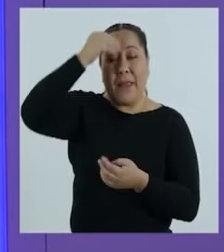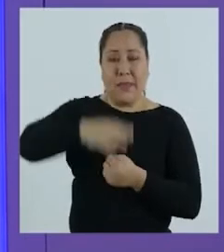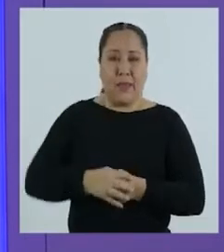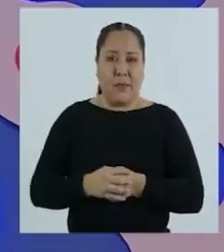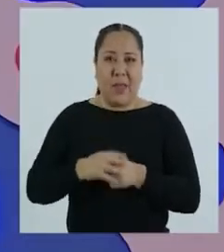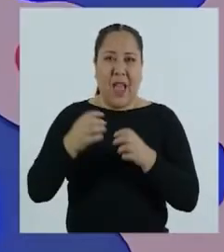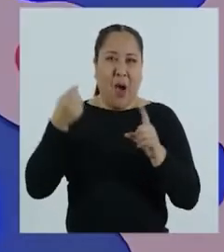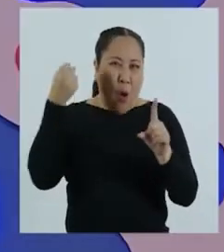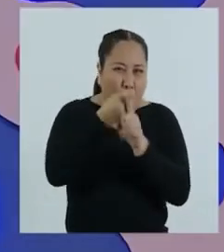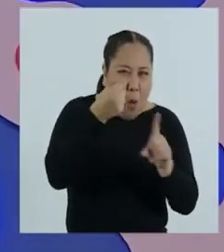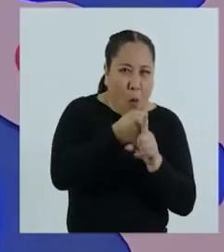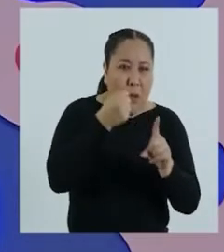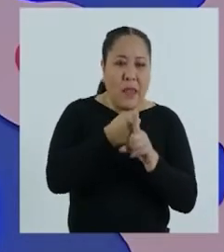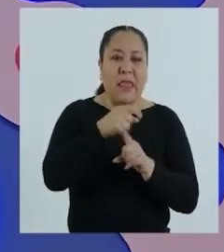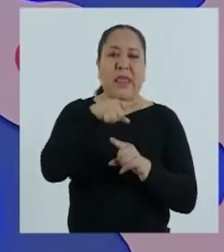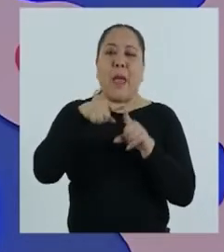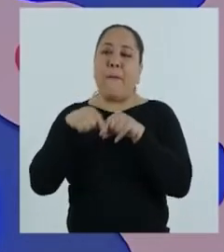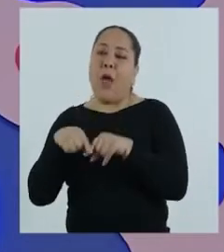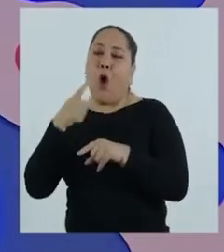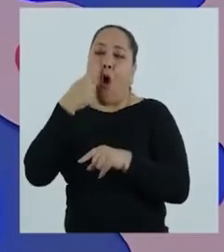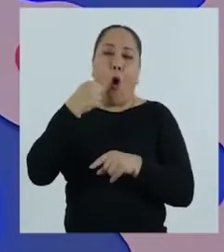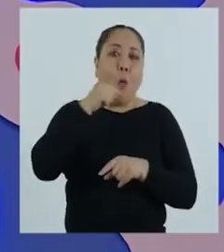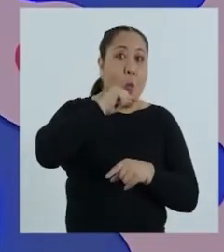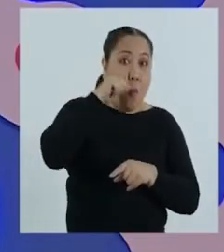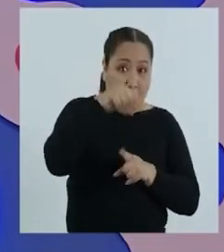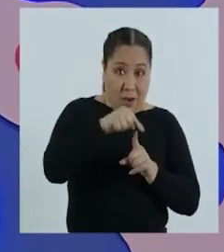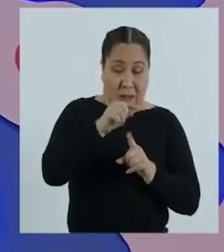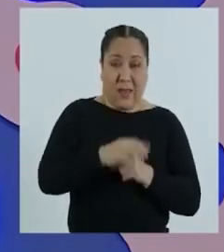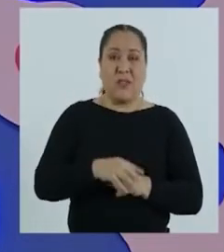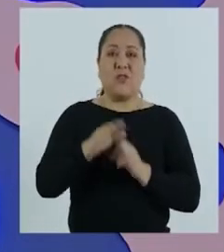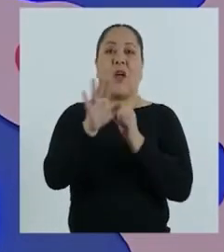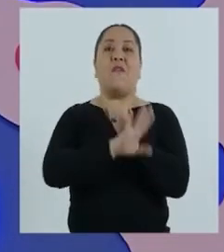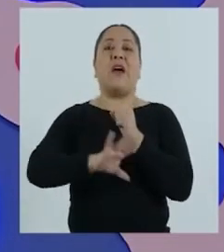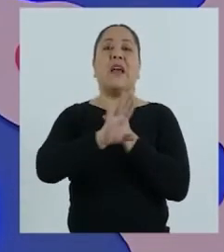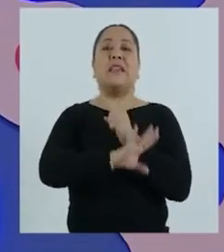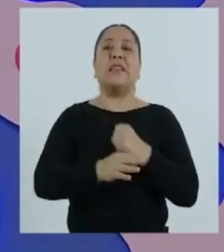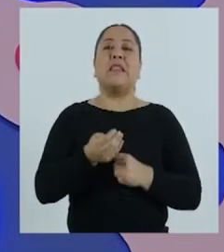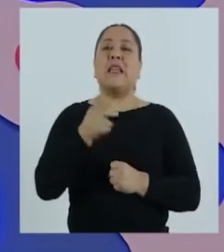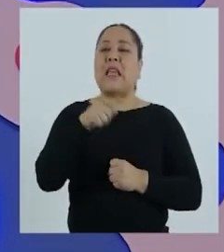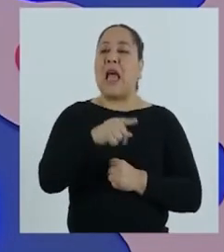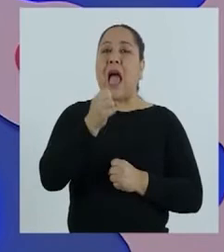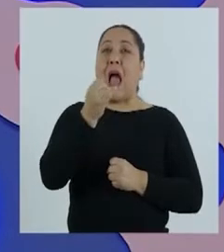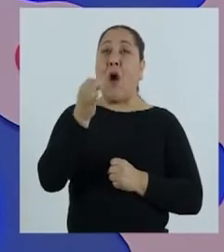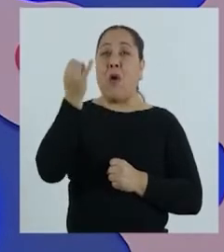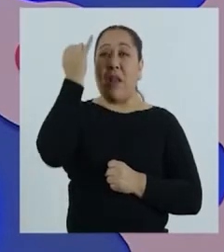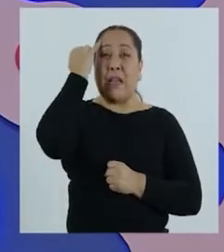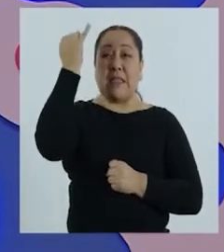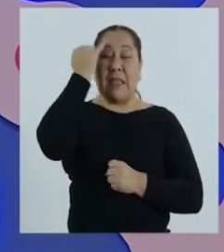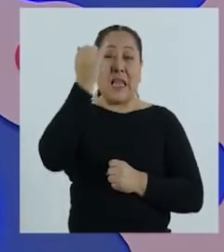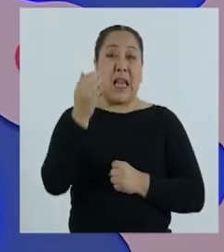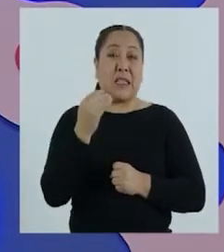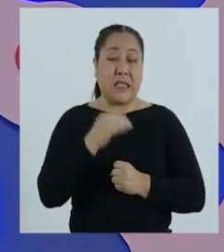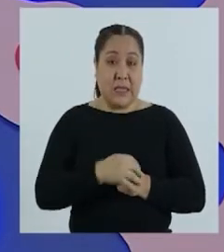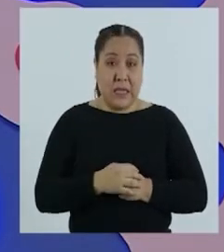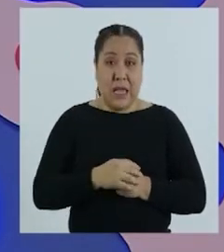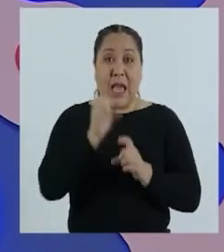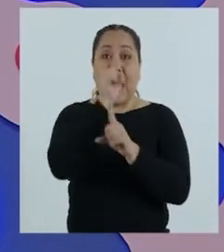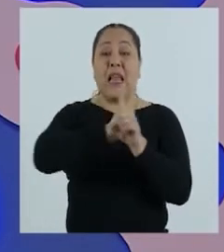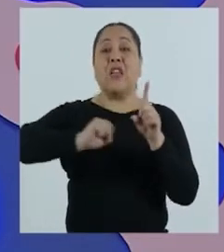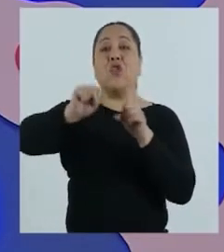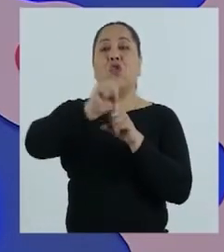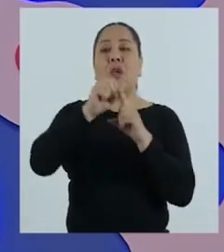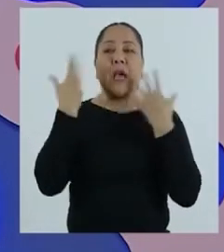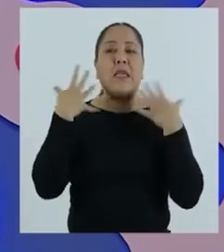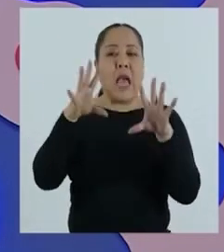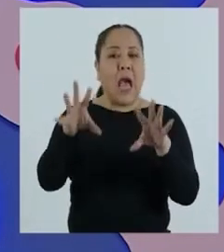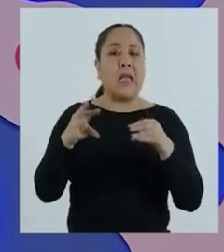poco. La violencia basada en el género tiene una base en la permanencia de ciertos estereotipos y